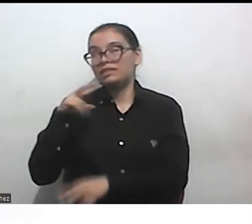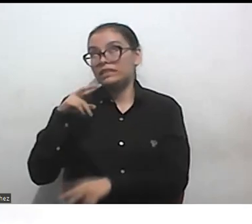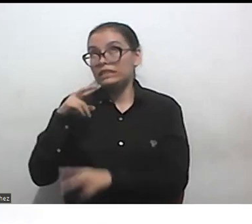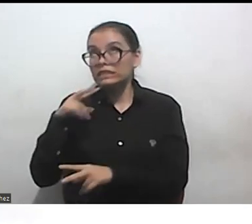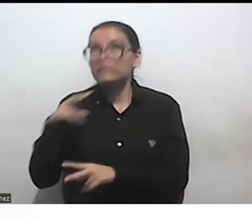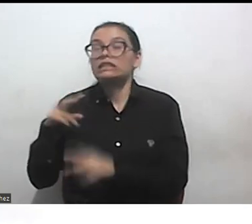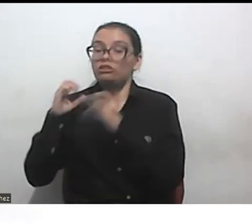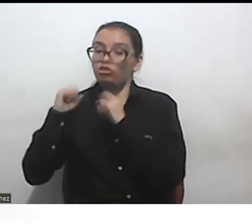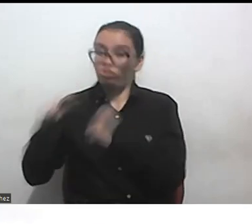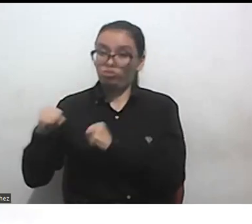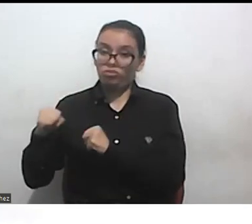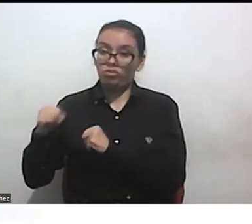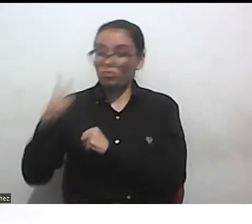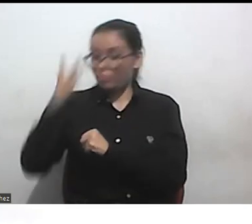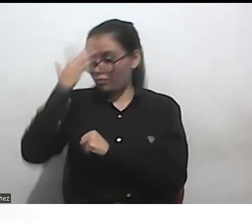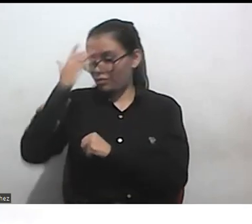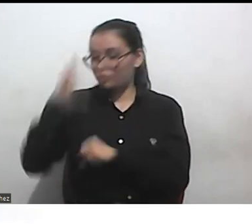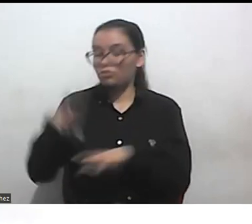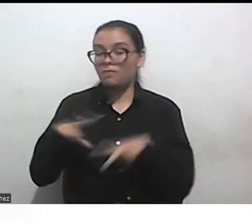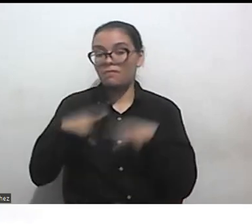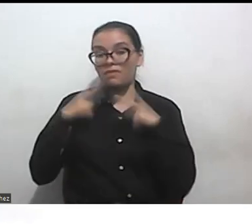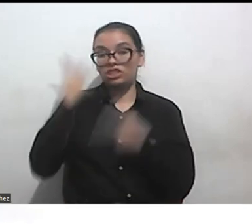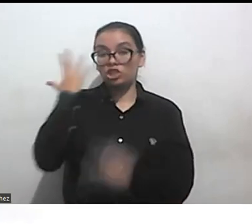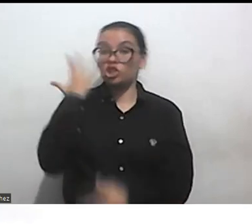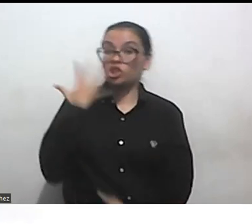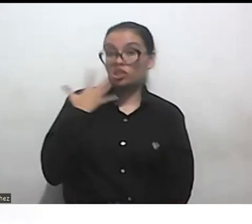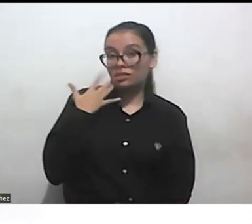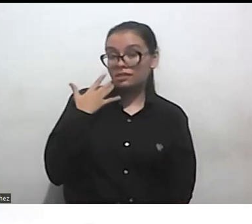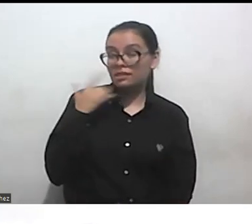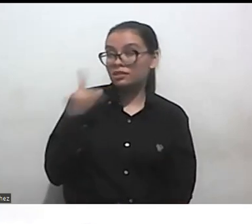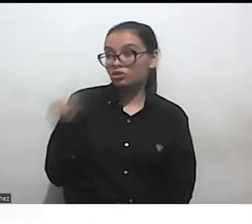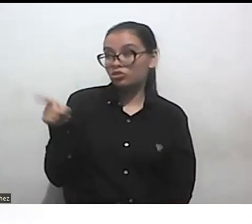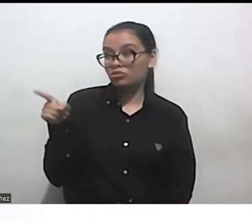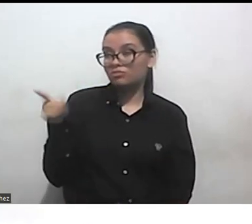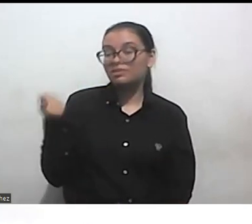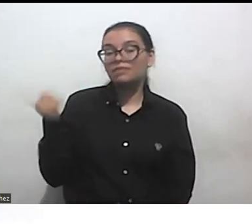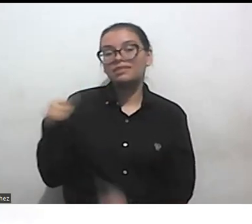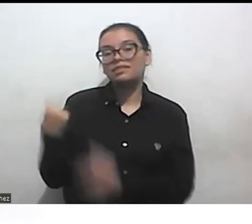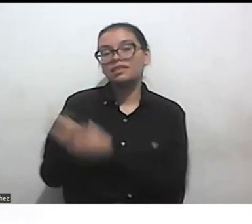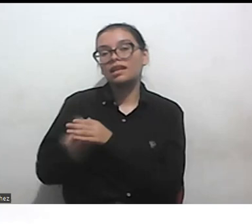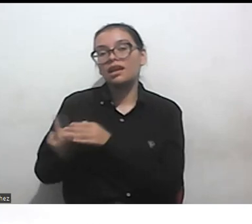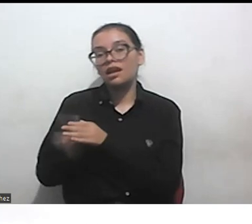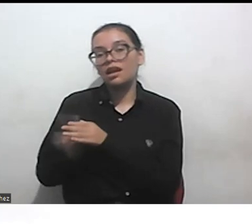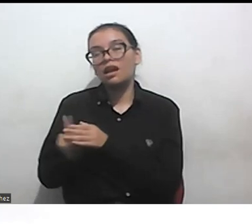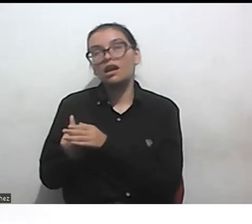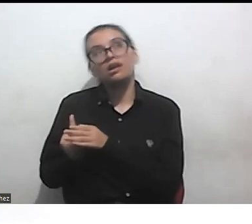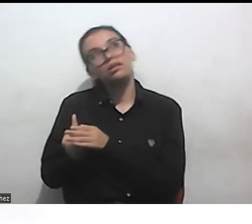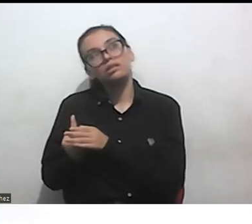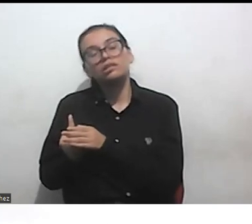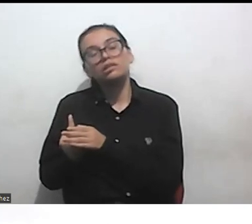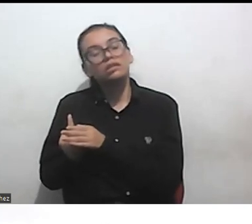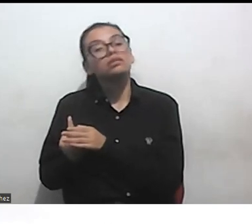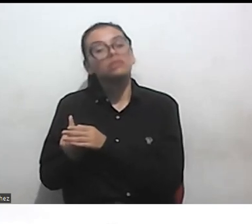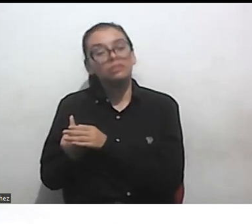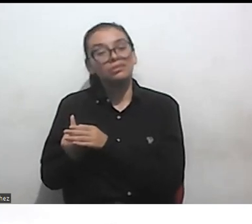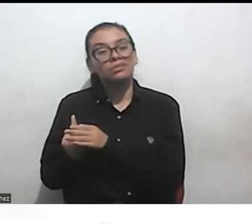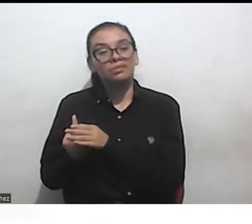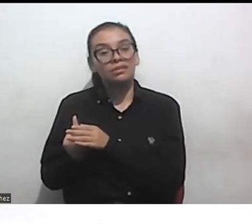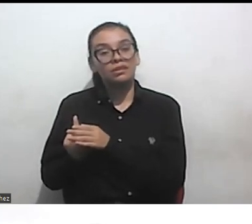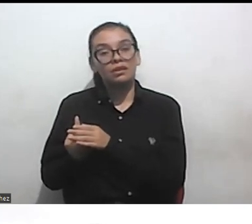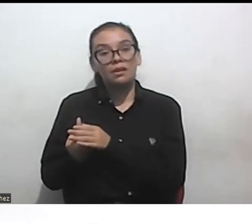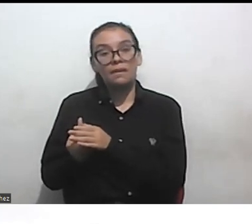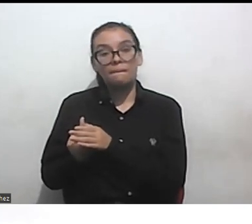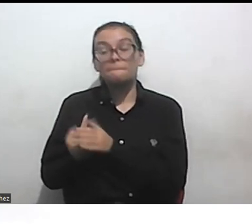alguien pues neurodivergente es realmente muy muy muy